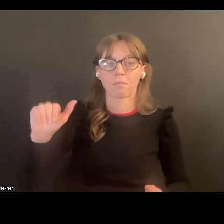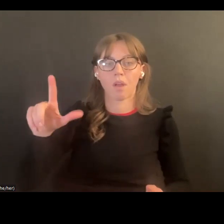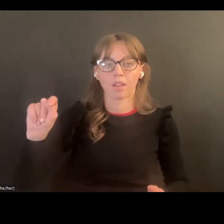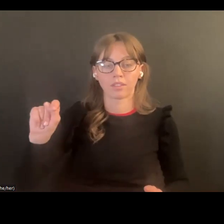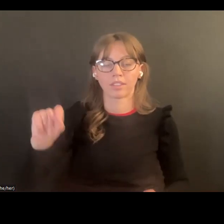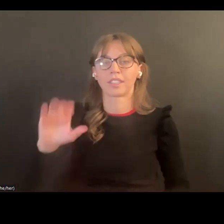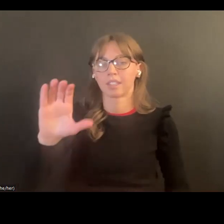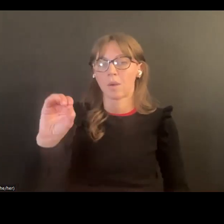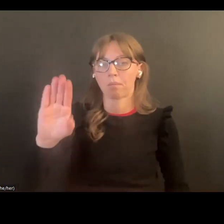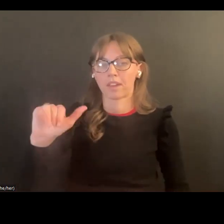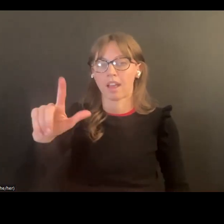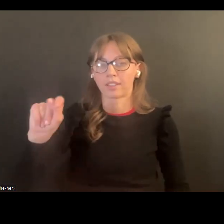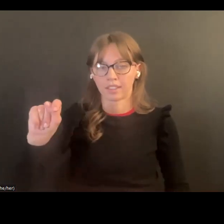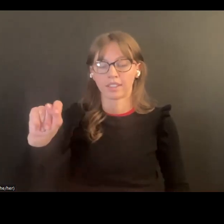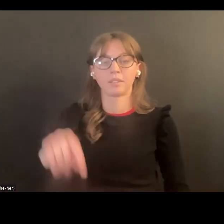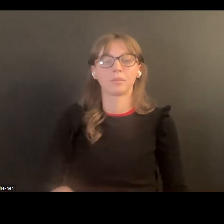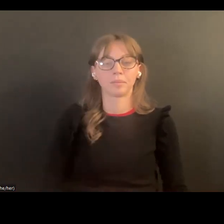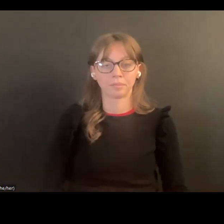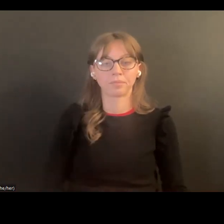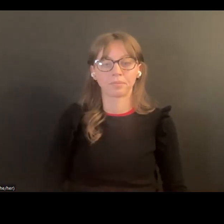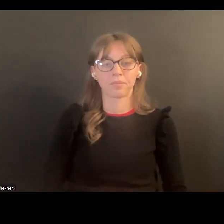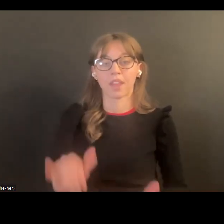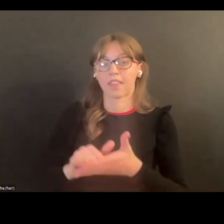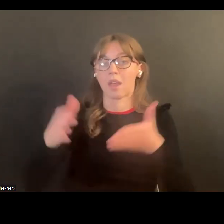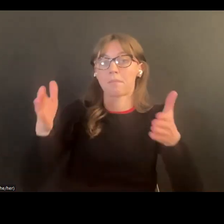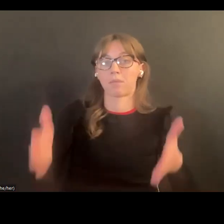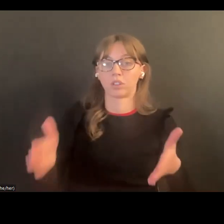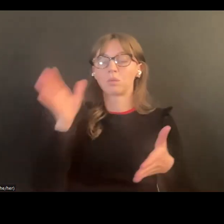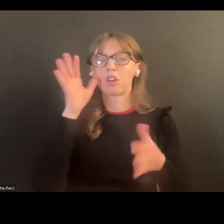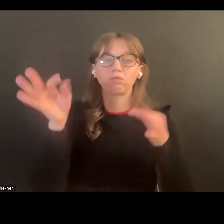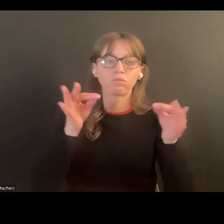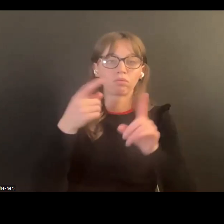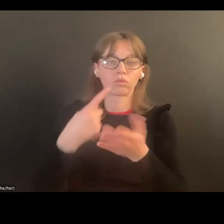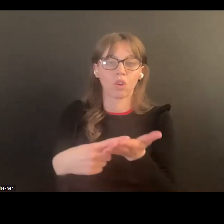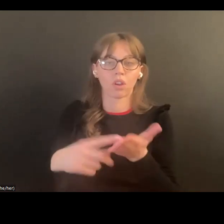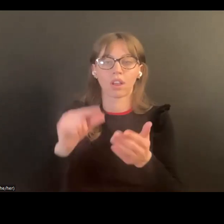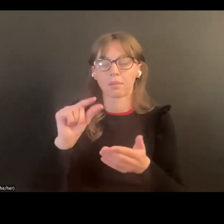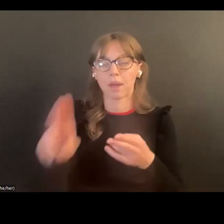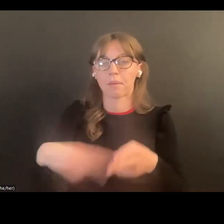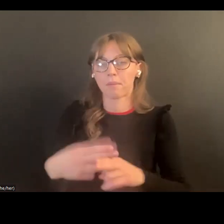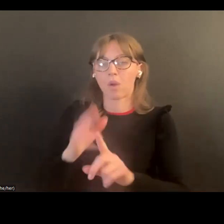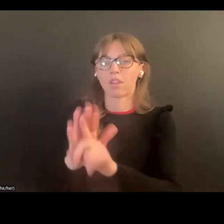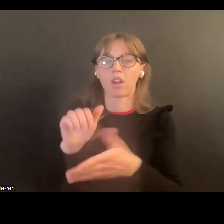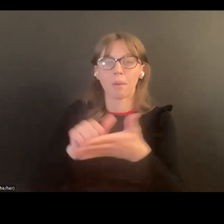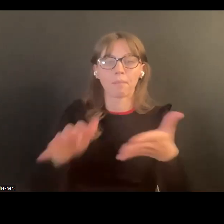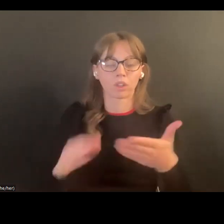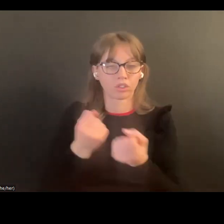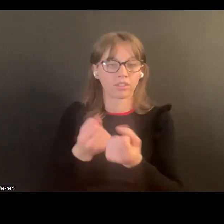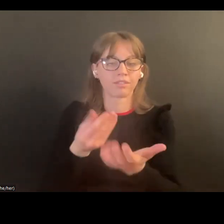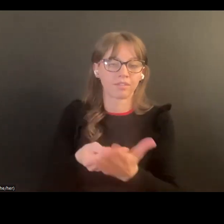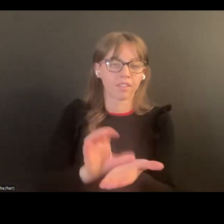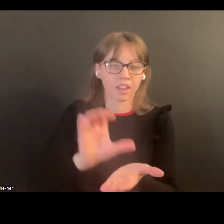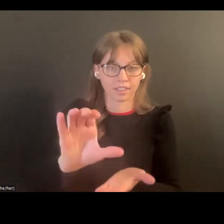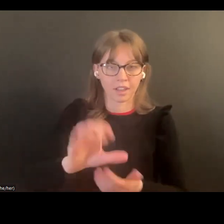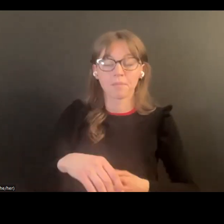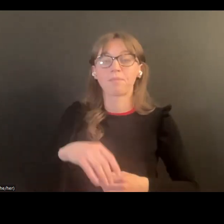hablando con alguien de Cobalt C O B A L T y esa persona va a hablar con nosotros acerca de su